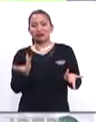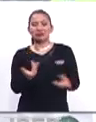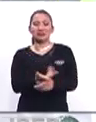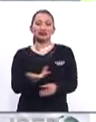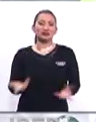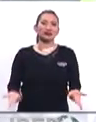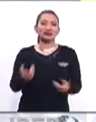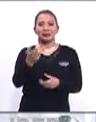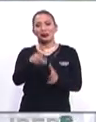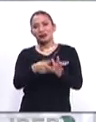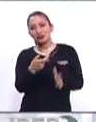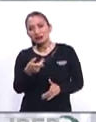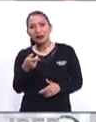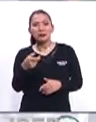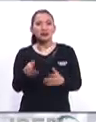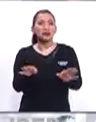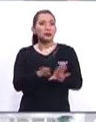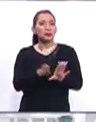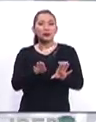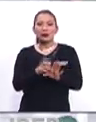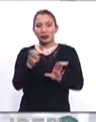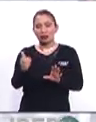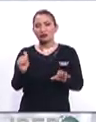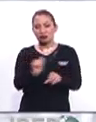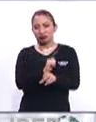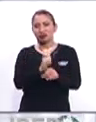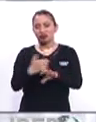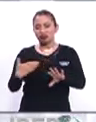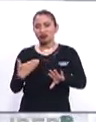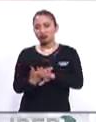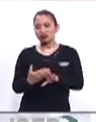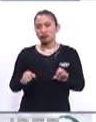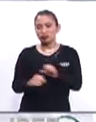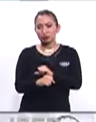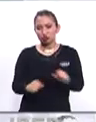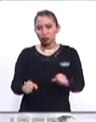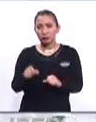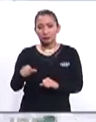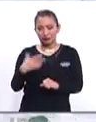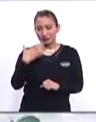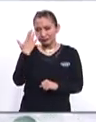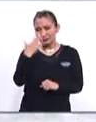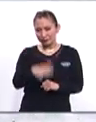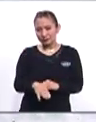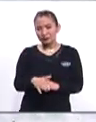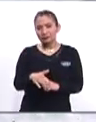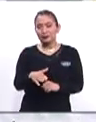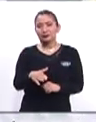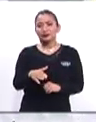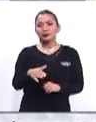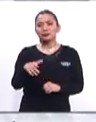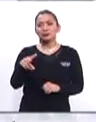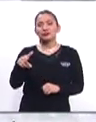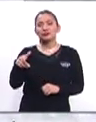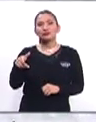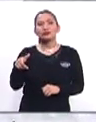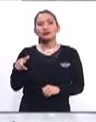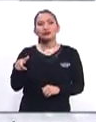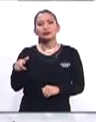pues por el hecho como tal que tuvo el atentado. Pues como ustedes saben, fue en